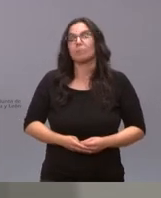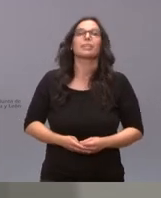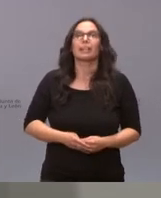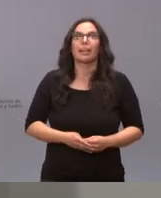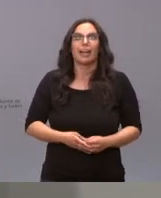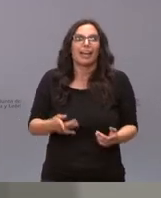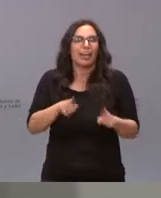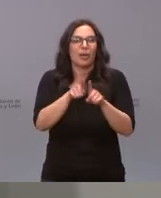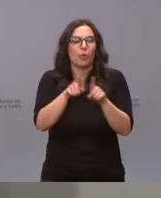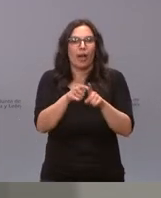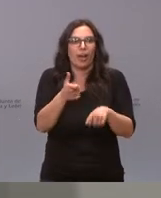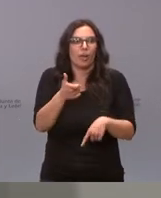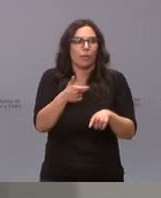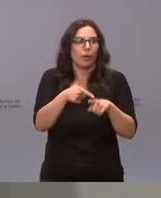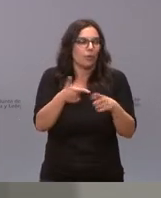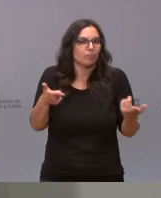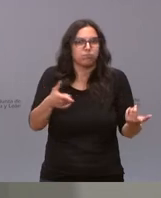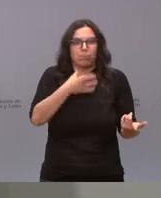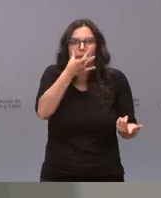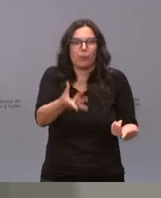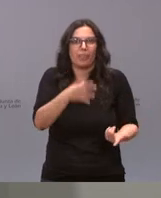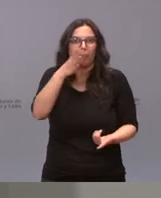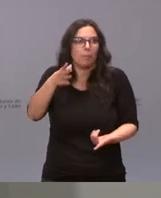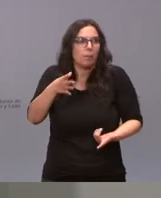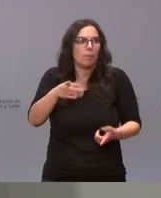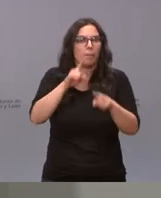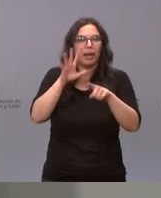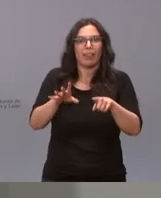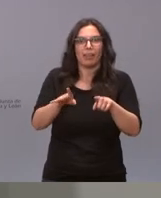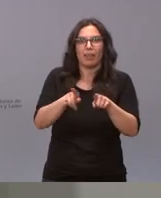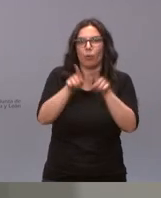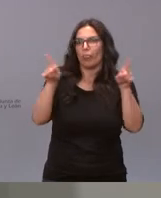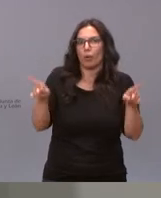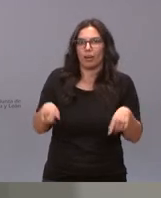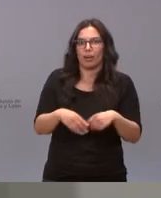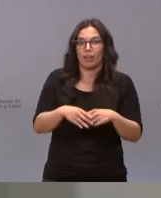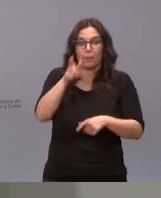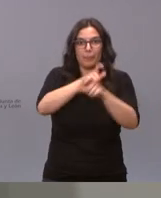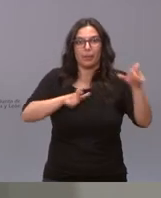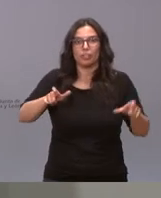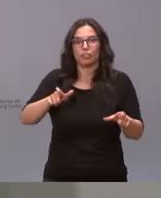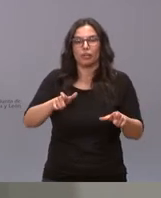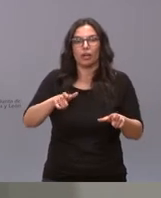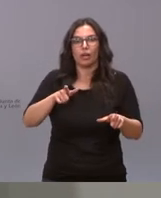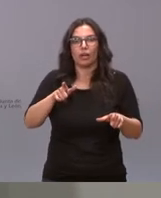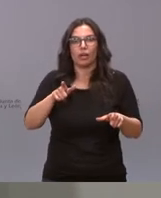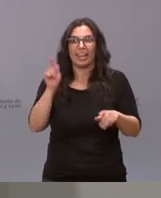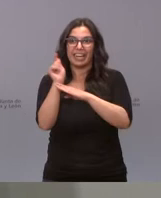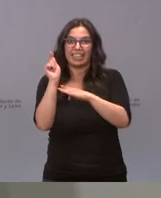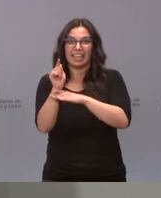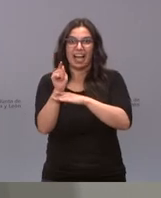de cinismo permanente y yo creo que la gente una de las cosas que ya he aprendido es que lo que no se puede es criticar lo uno y lo contrario